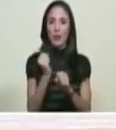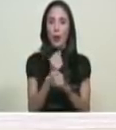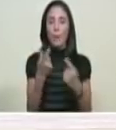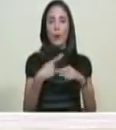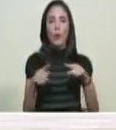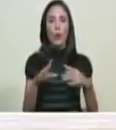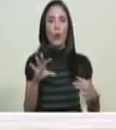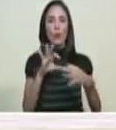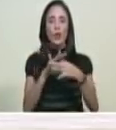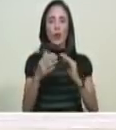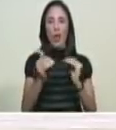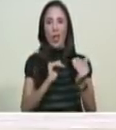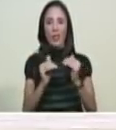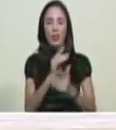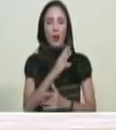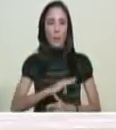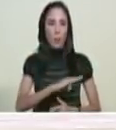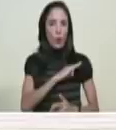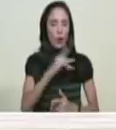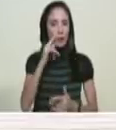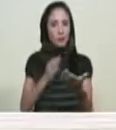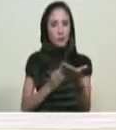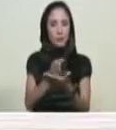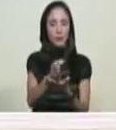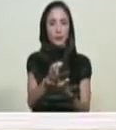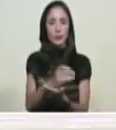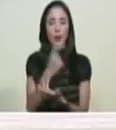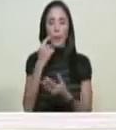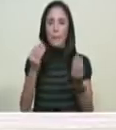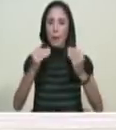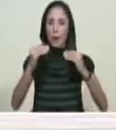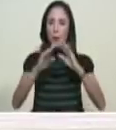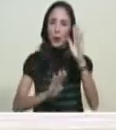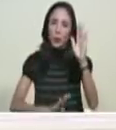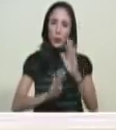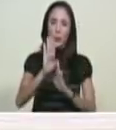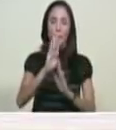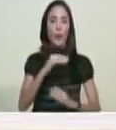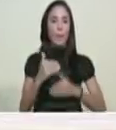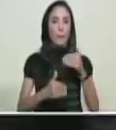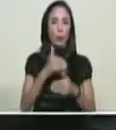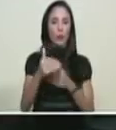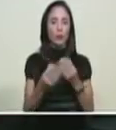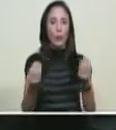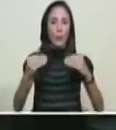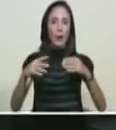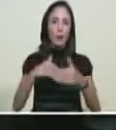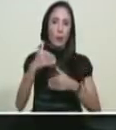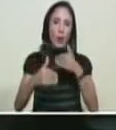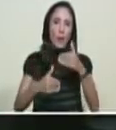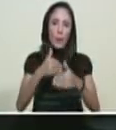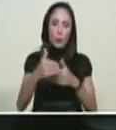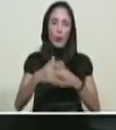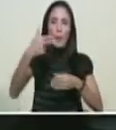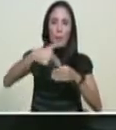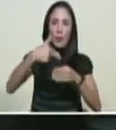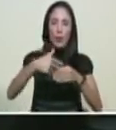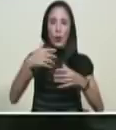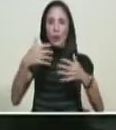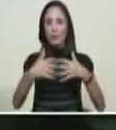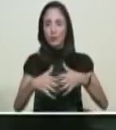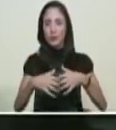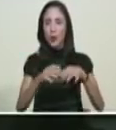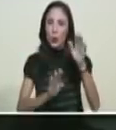con mucha moral, para incrementar la producción petrolera en un nuevo modelo, en un nuevo